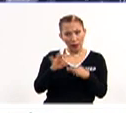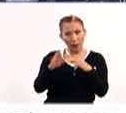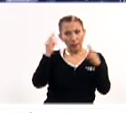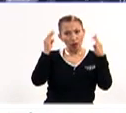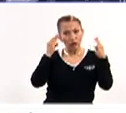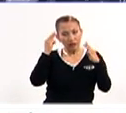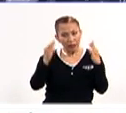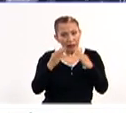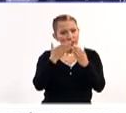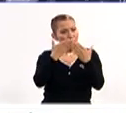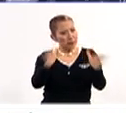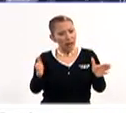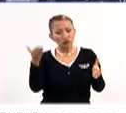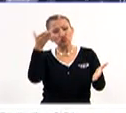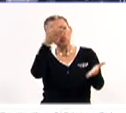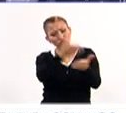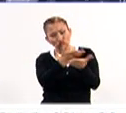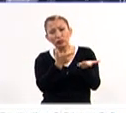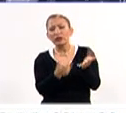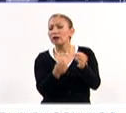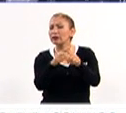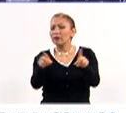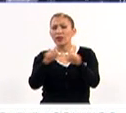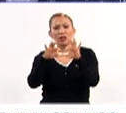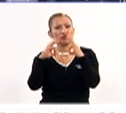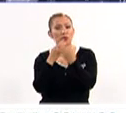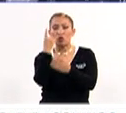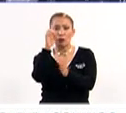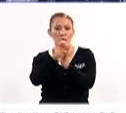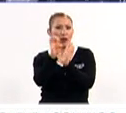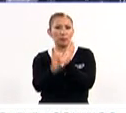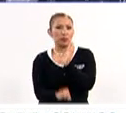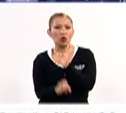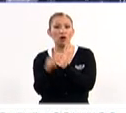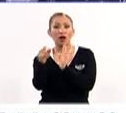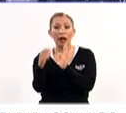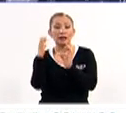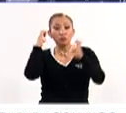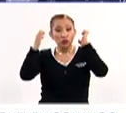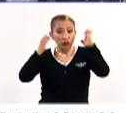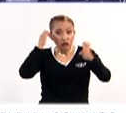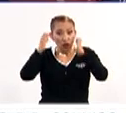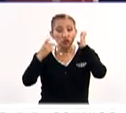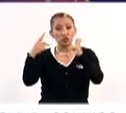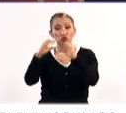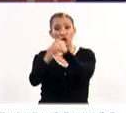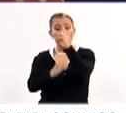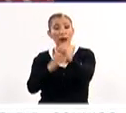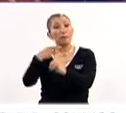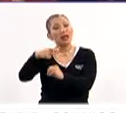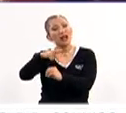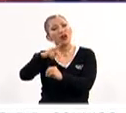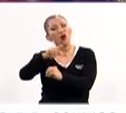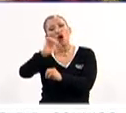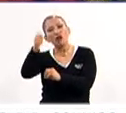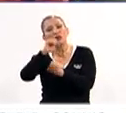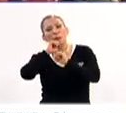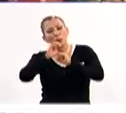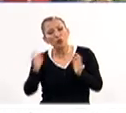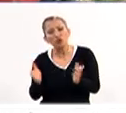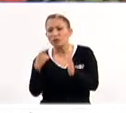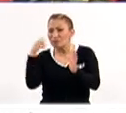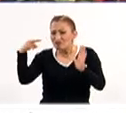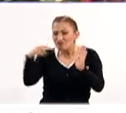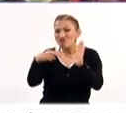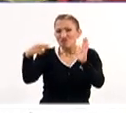El museo les ha abierto la puerta de muchas maneras. Una de ellas obviamente es la exposición de su obra, pero la otra también es su promoción,